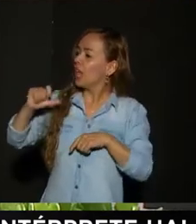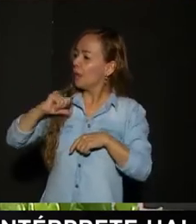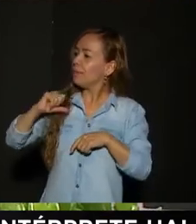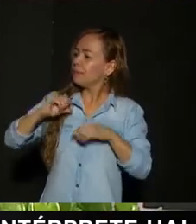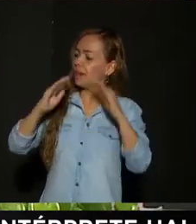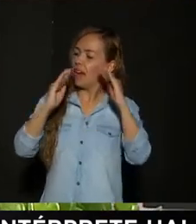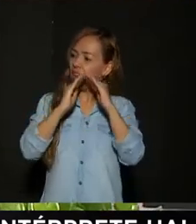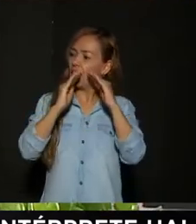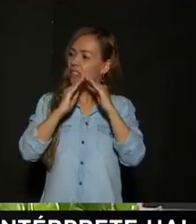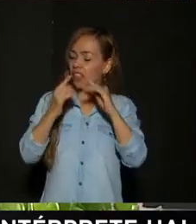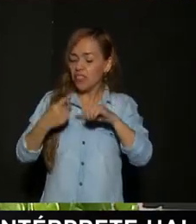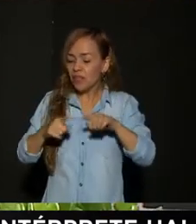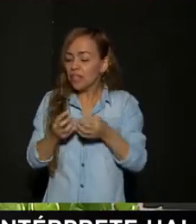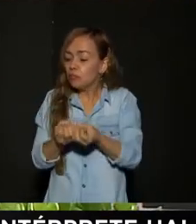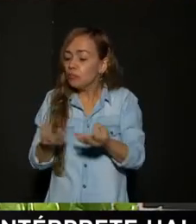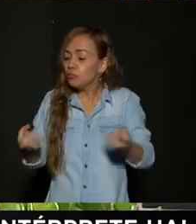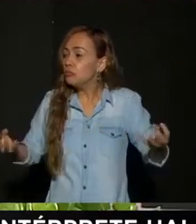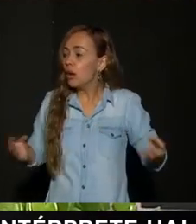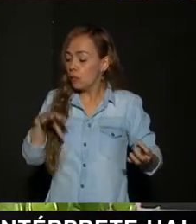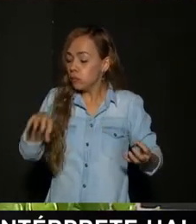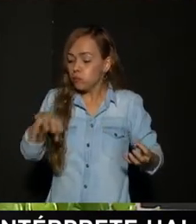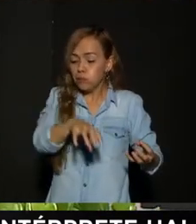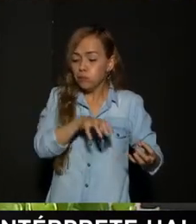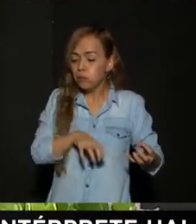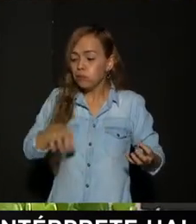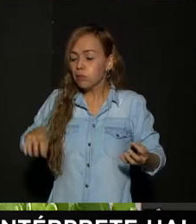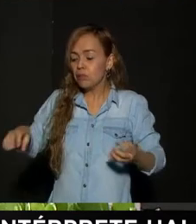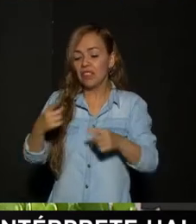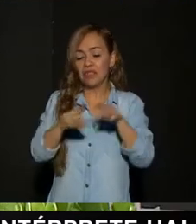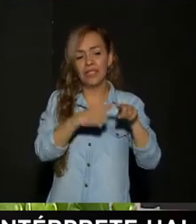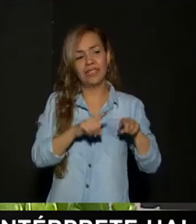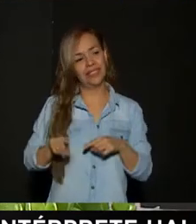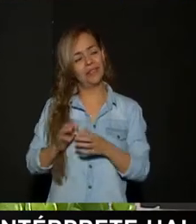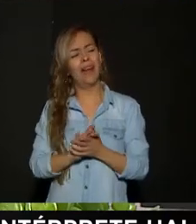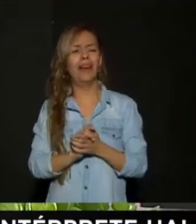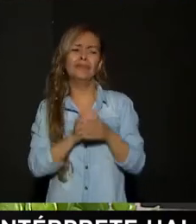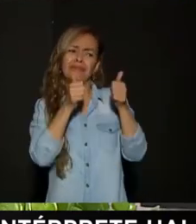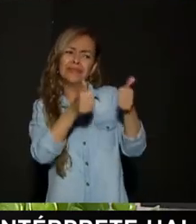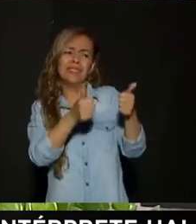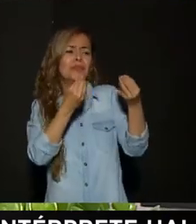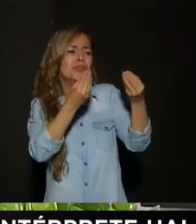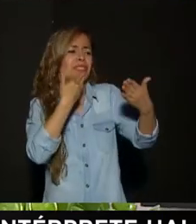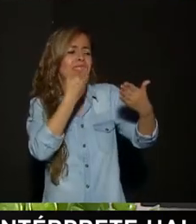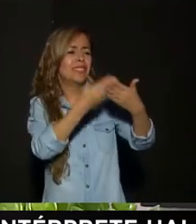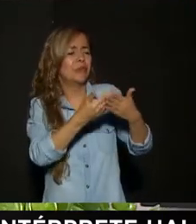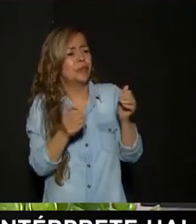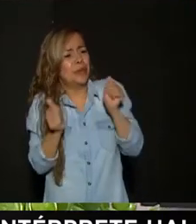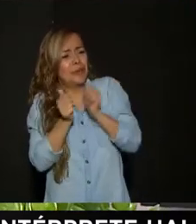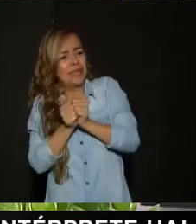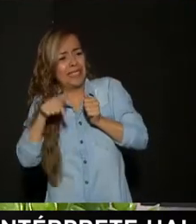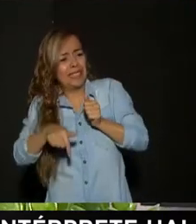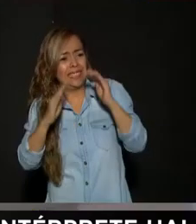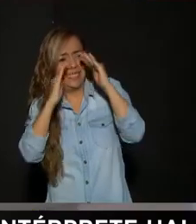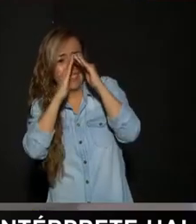Donde mezclan Varios tipos De suculentas Bueno Daisy Muchas gracias Por acompañarnos En nuestro programa En casa Aprendemos